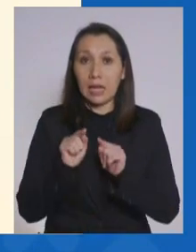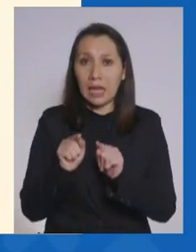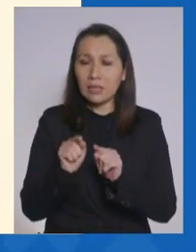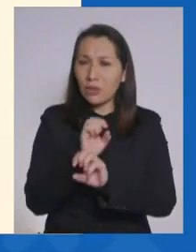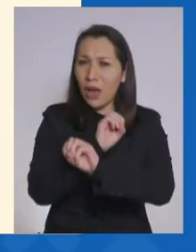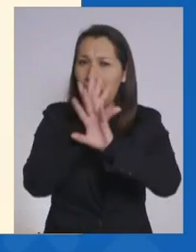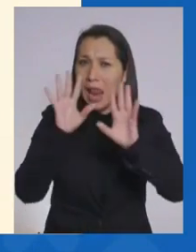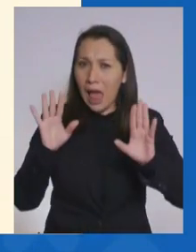que quede bien claro. mañana.